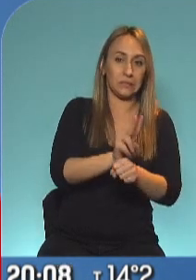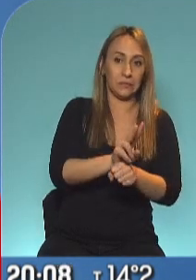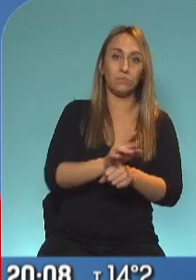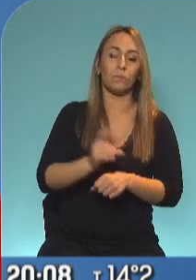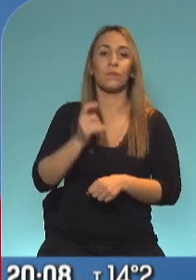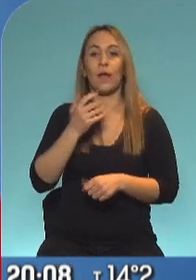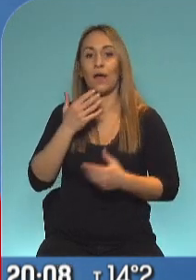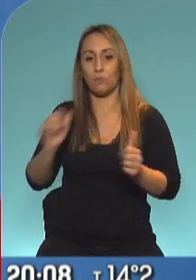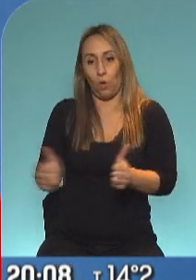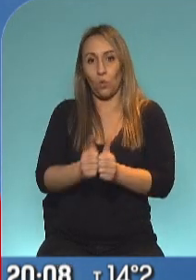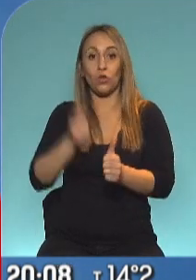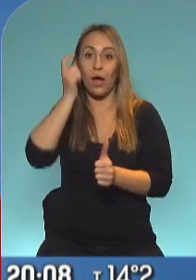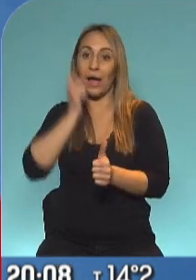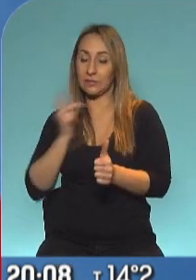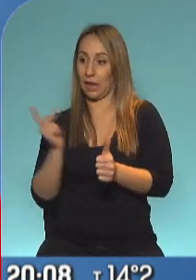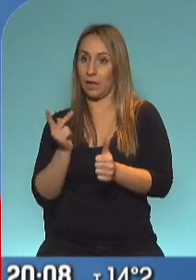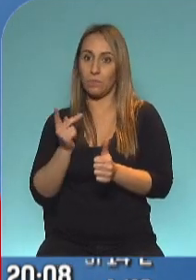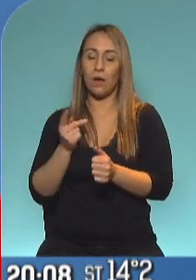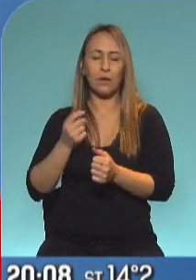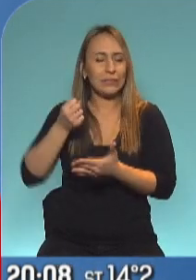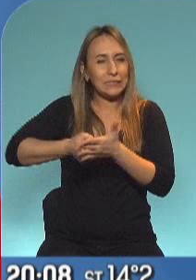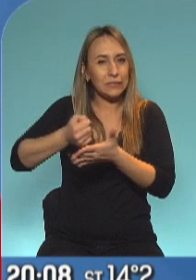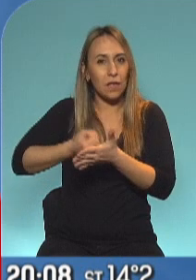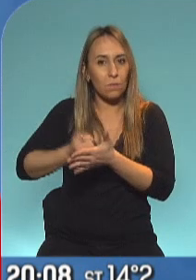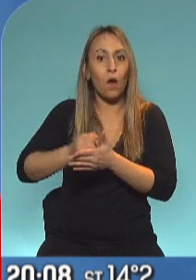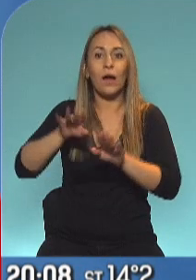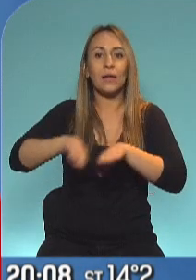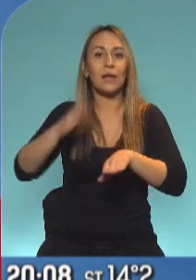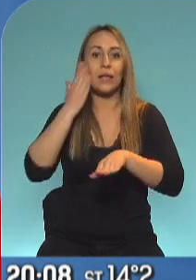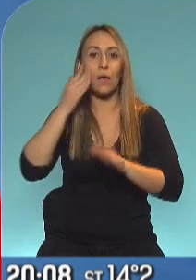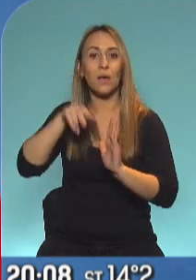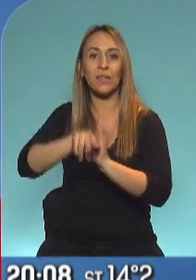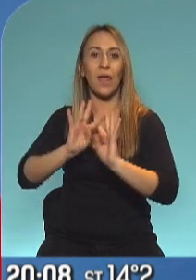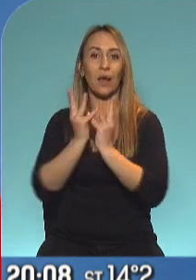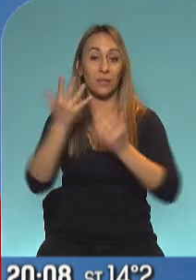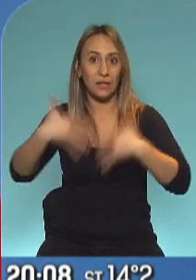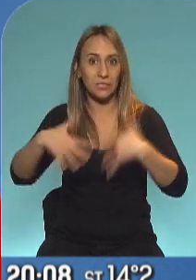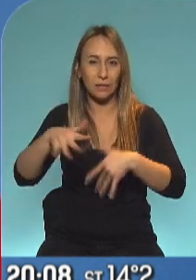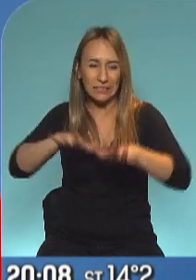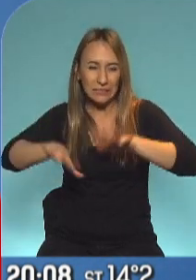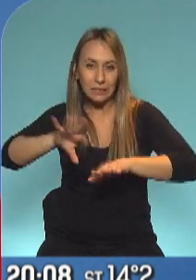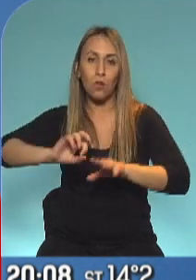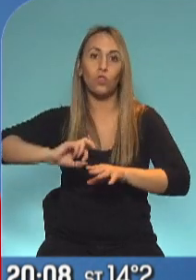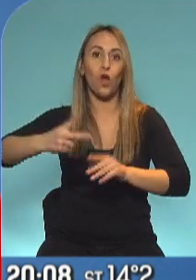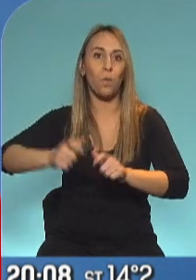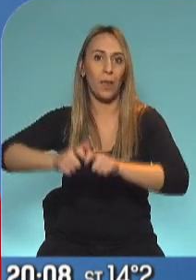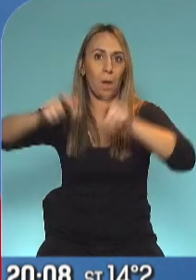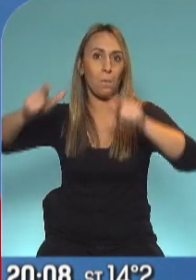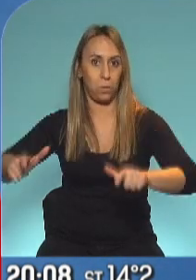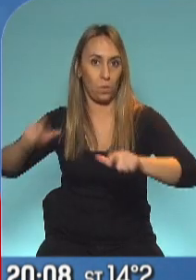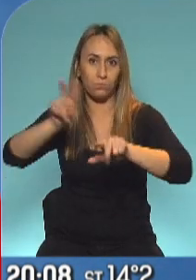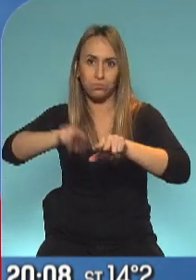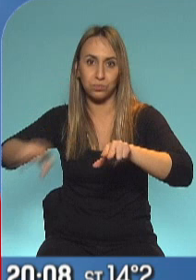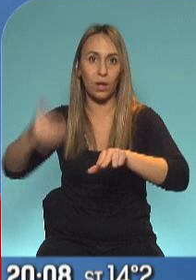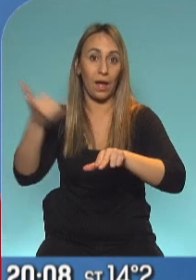dos las camas de terapia intensiva. Si no lo hubiéramos hecho hoy, Axel